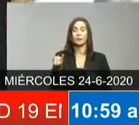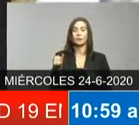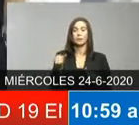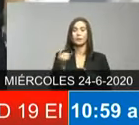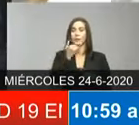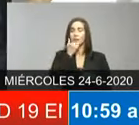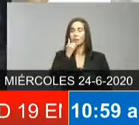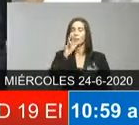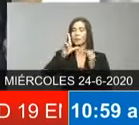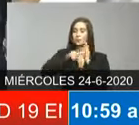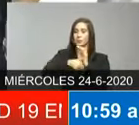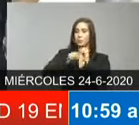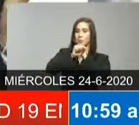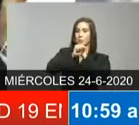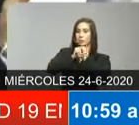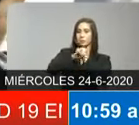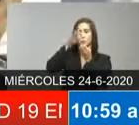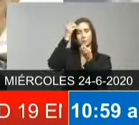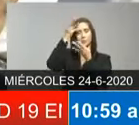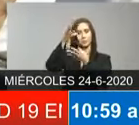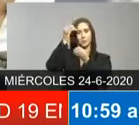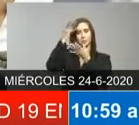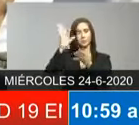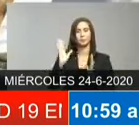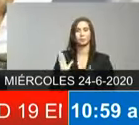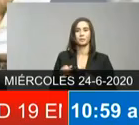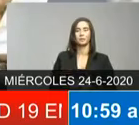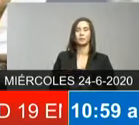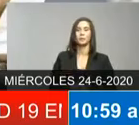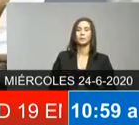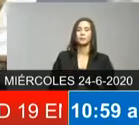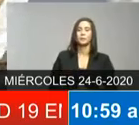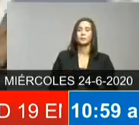efectividad o no de las intervenciones